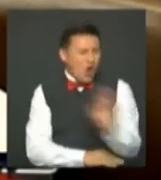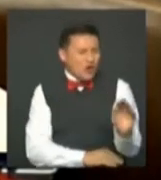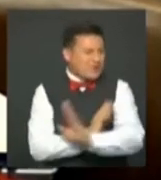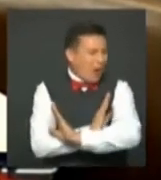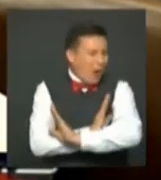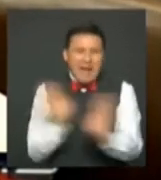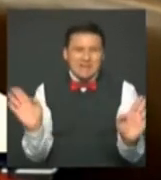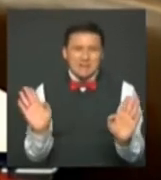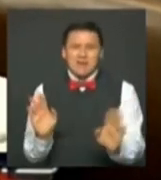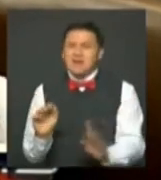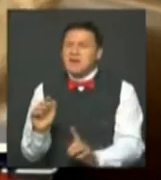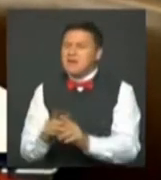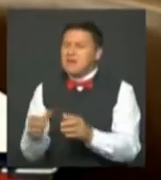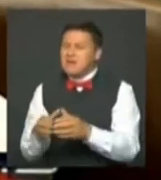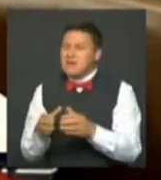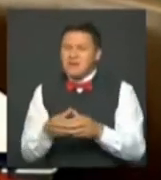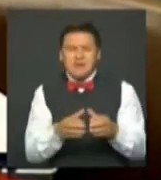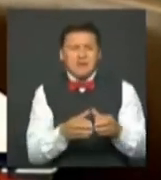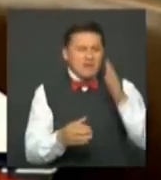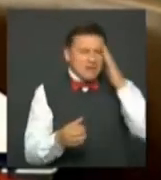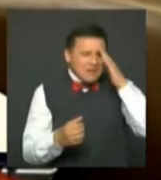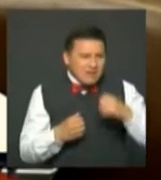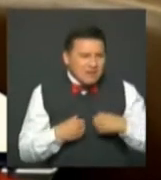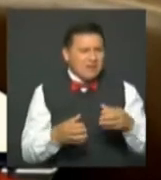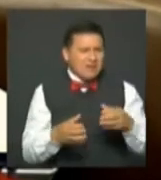de cualquier origen, de cualquier militancia,